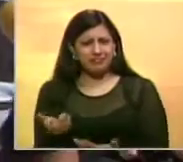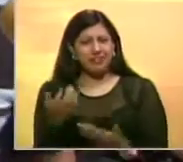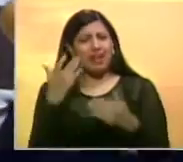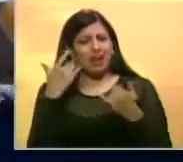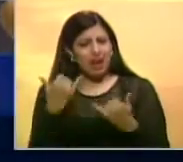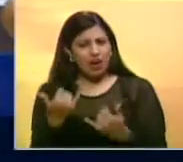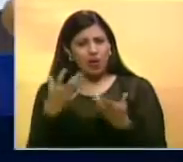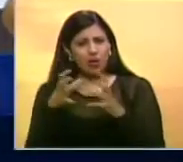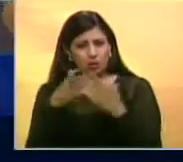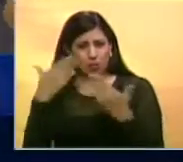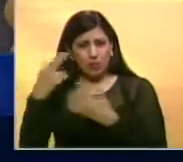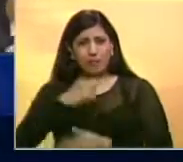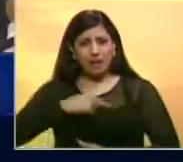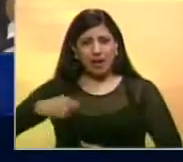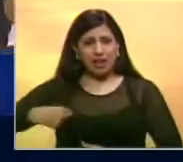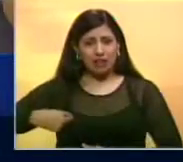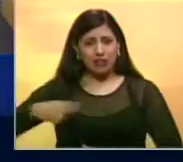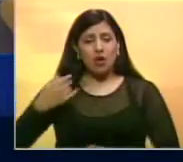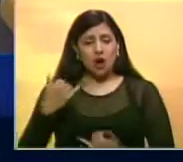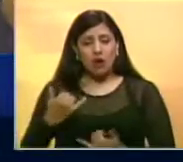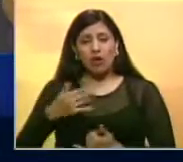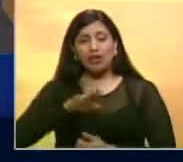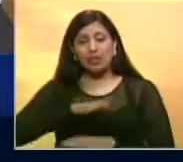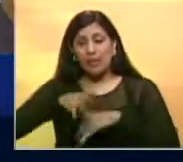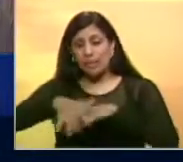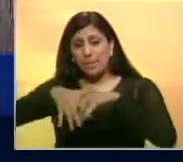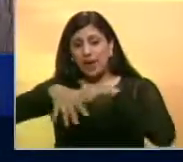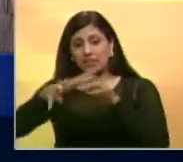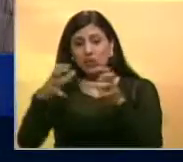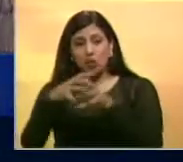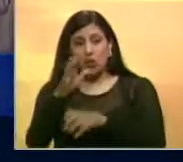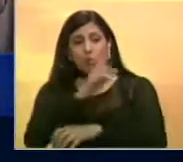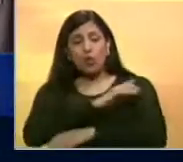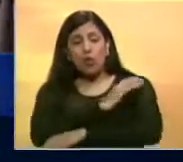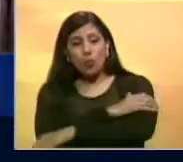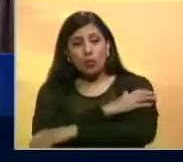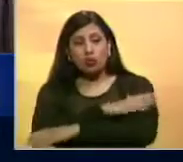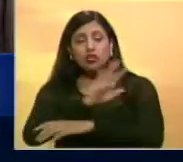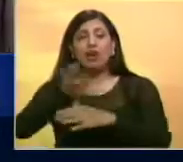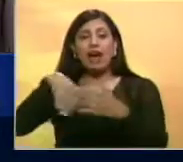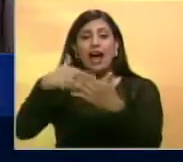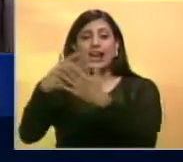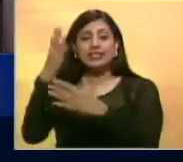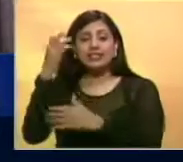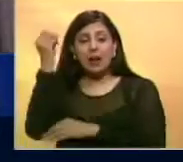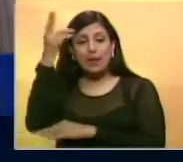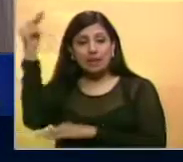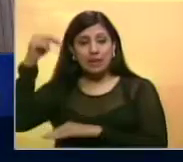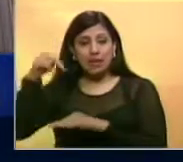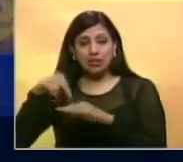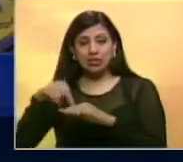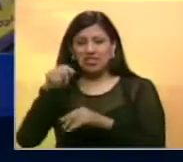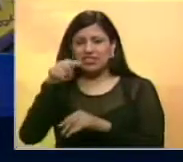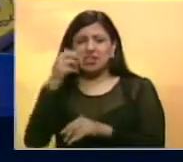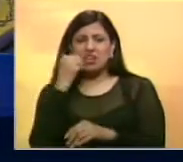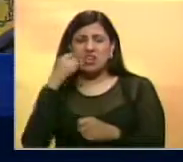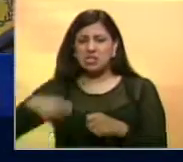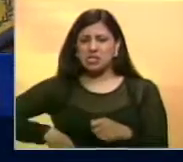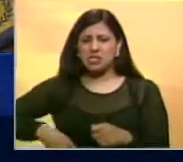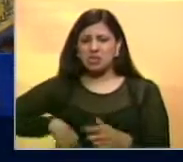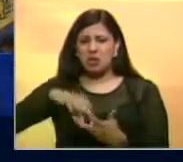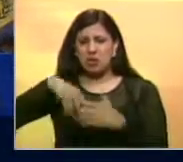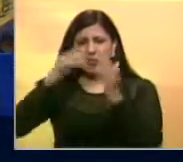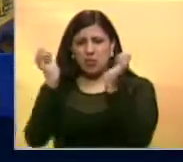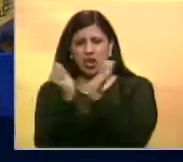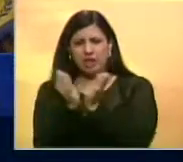Voceros de colectivos socialistas afirmaron que la marcha convocada por la oposición desde la hollada hasta la sede del Parlamento es una provocación.